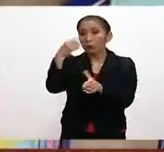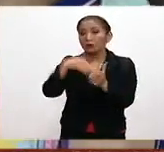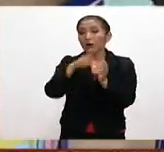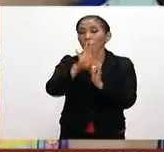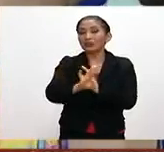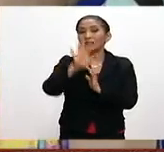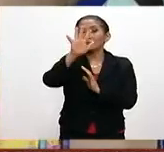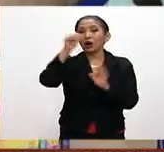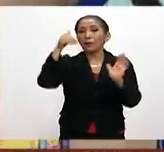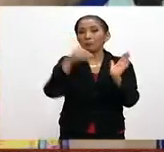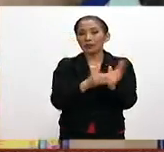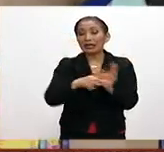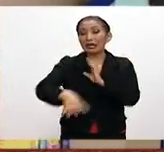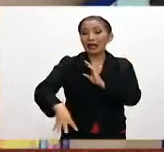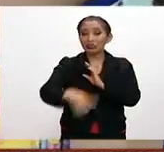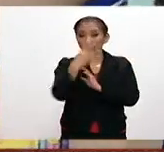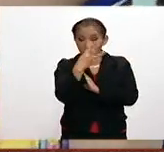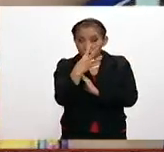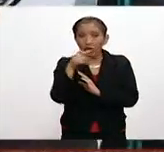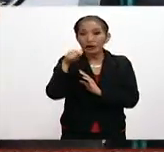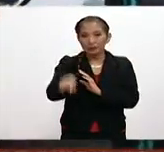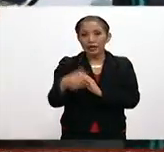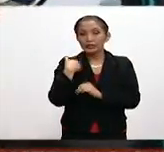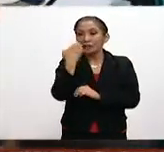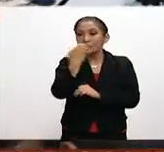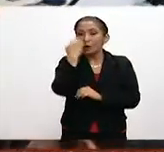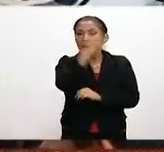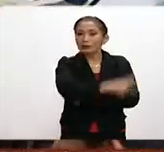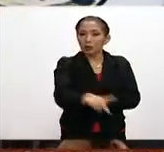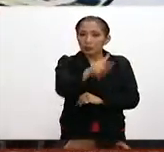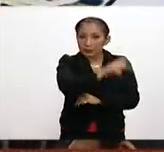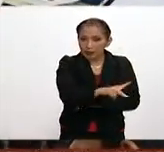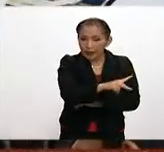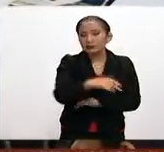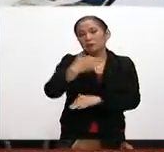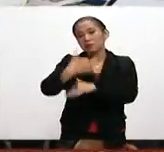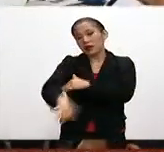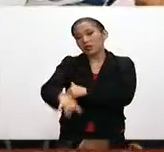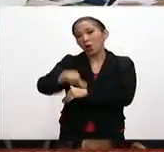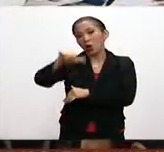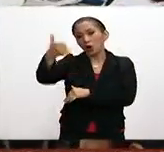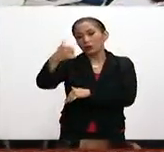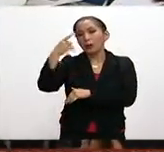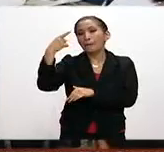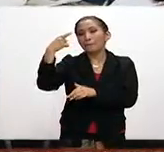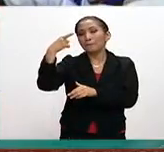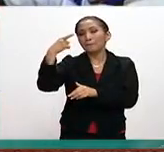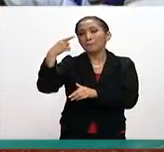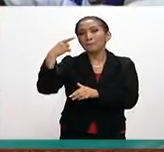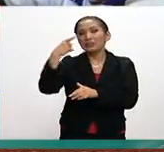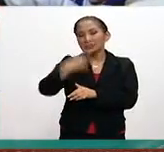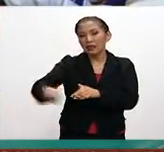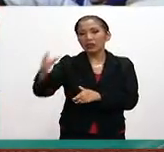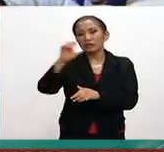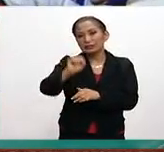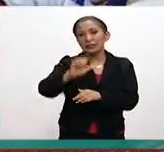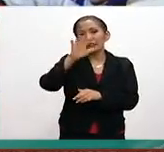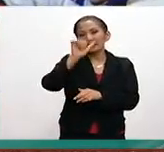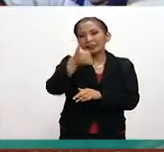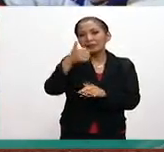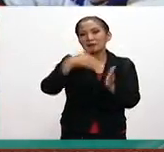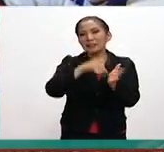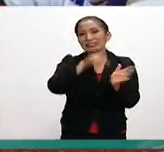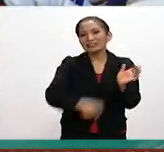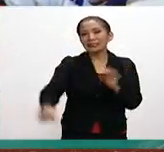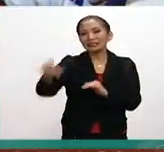.045.014 lo harán en escuelas públicas, mientras que 166